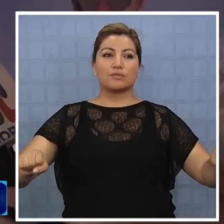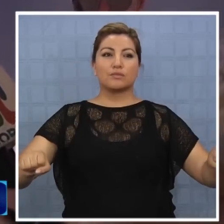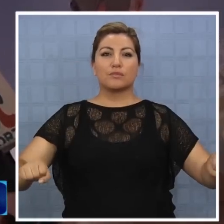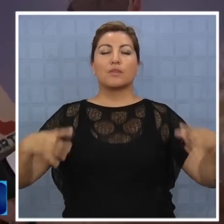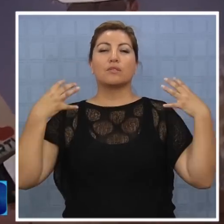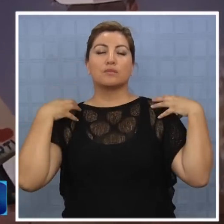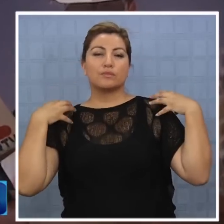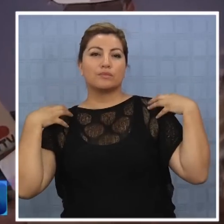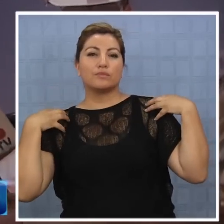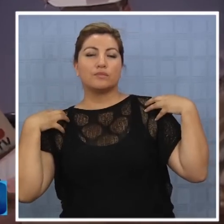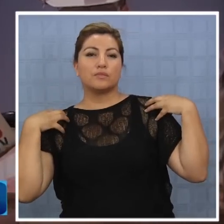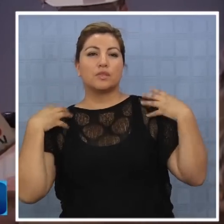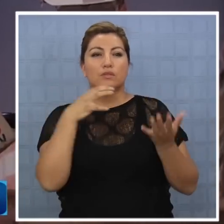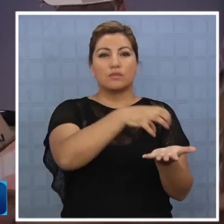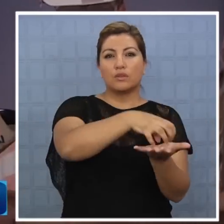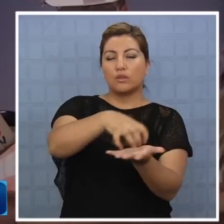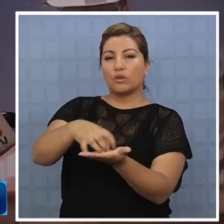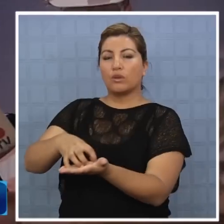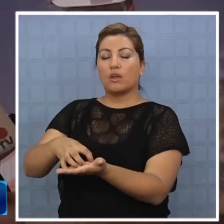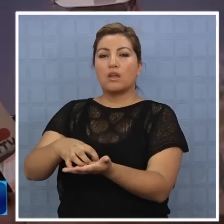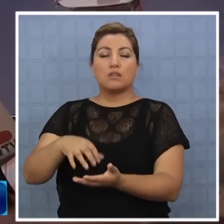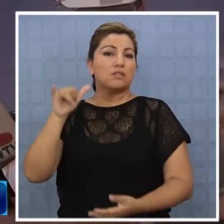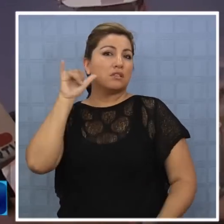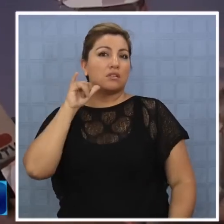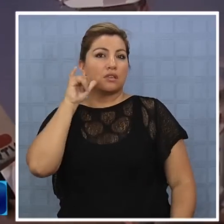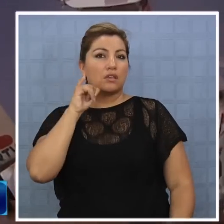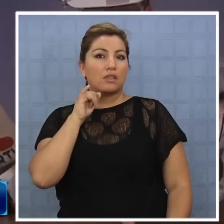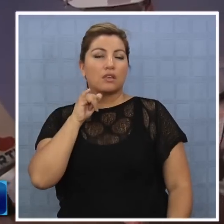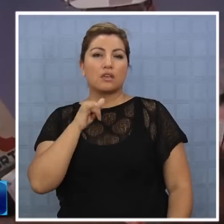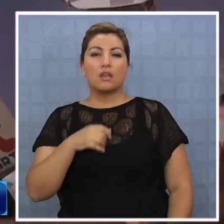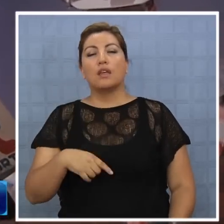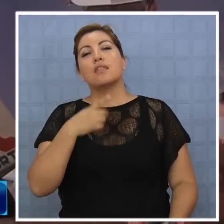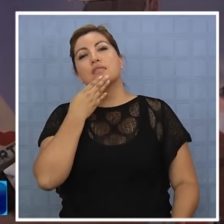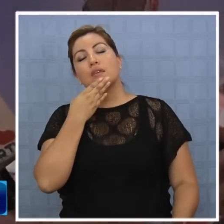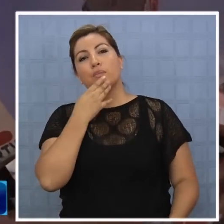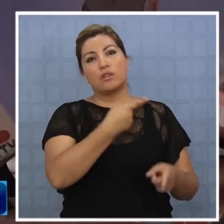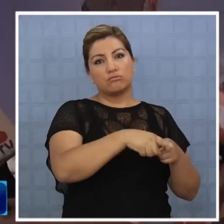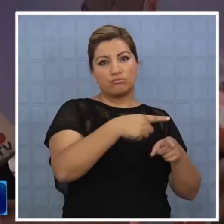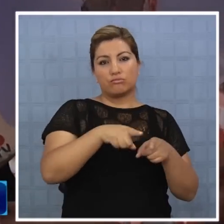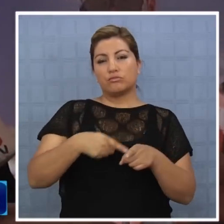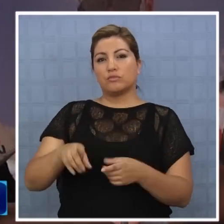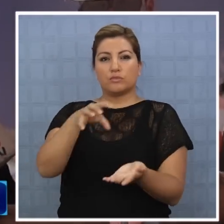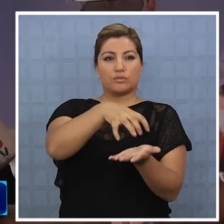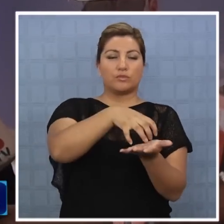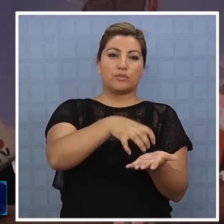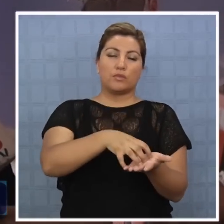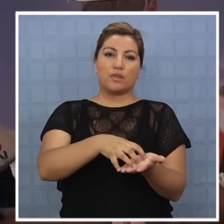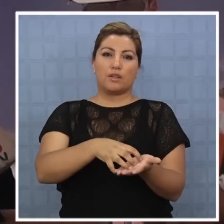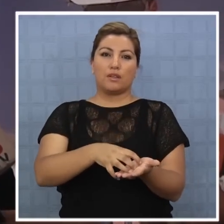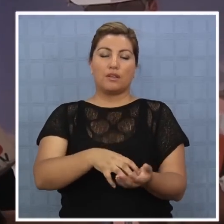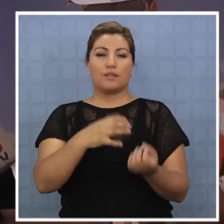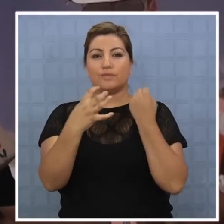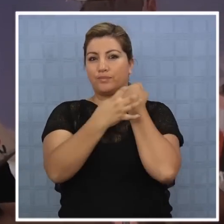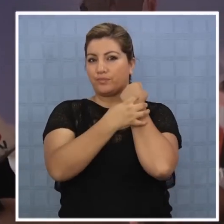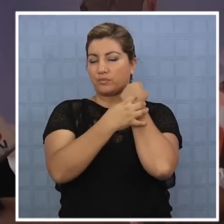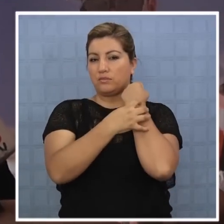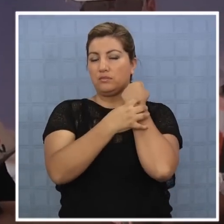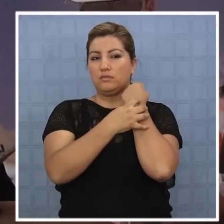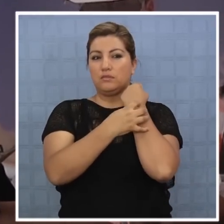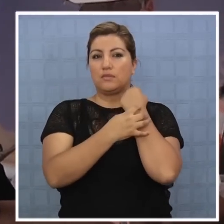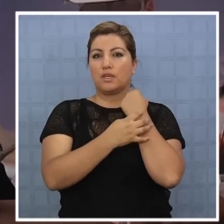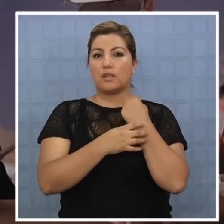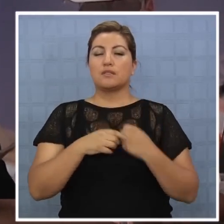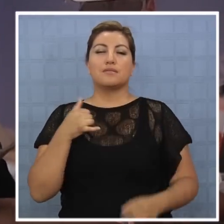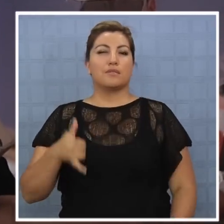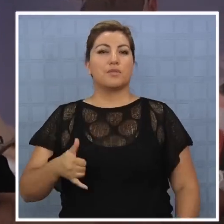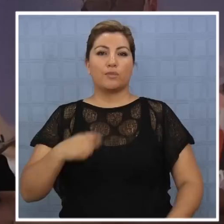compromiso que sentimos con las comunidades, no tan solo de Iquique, sino que con las comunidades rurales de esta región, con las cuales